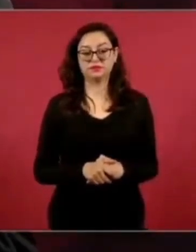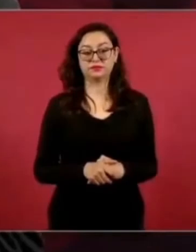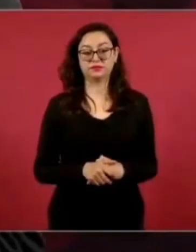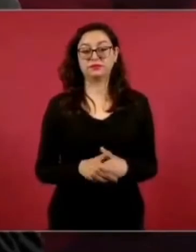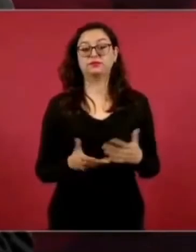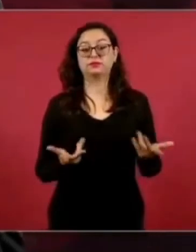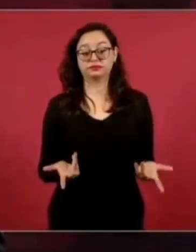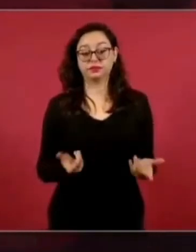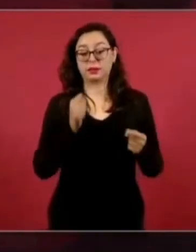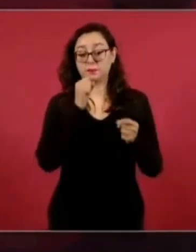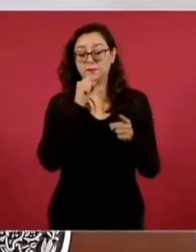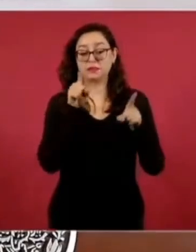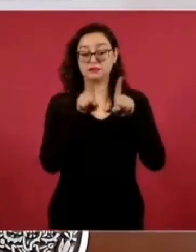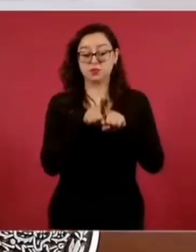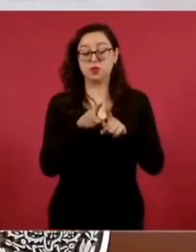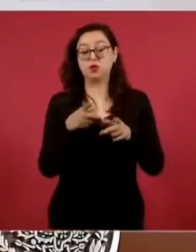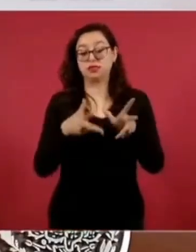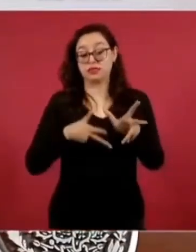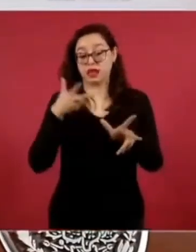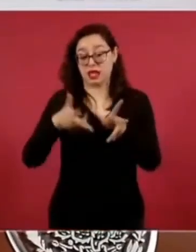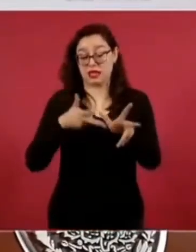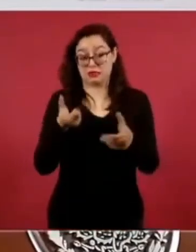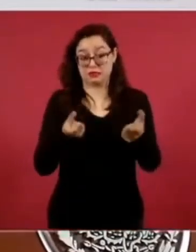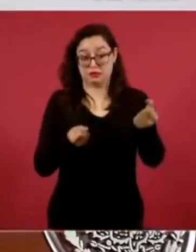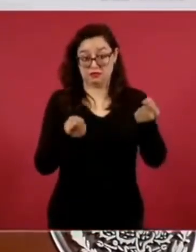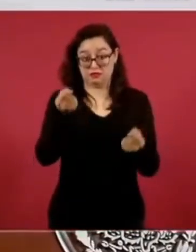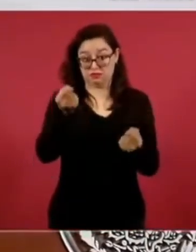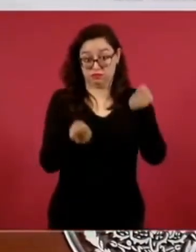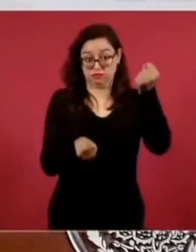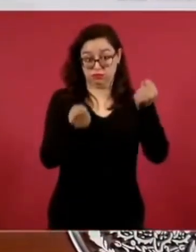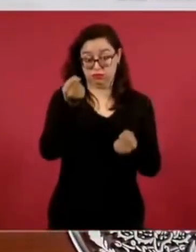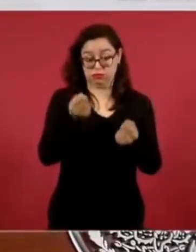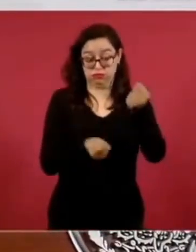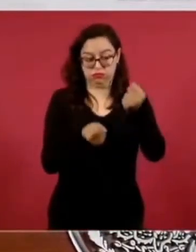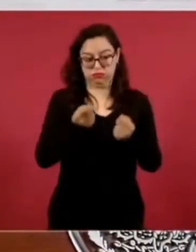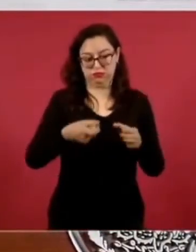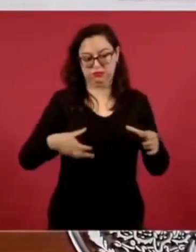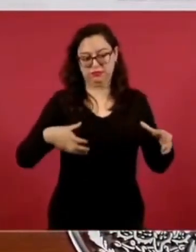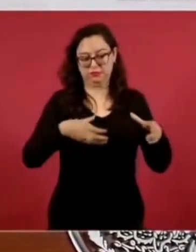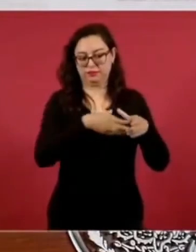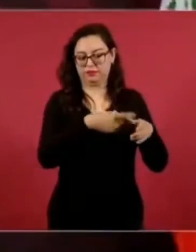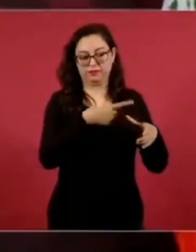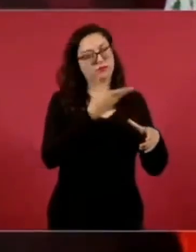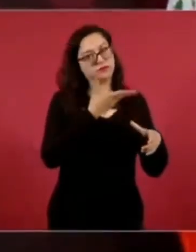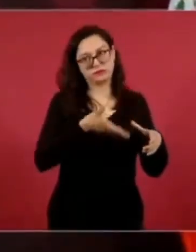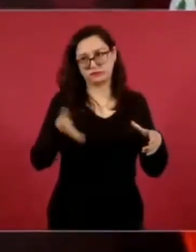conductores de los trenes, son tan buenos, tan buenos, tan buenos. Por eso